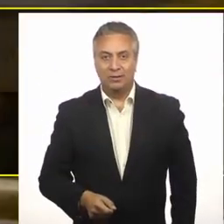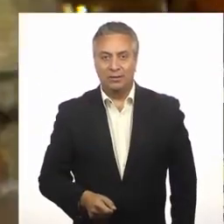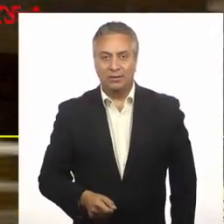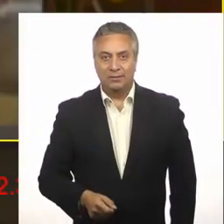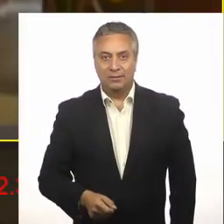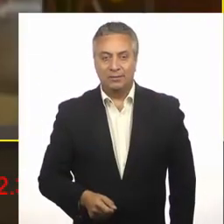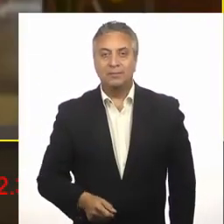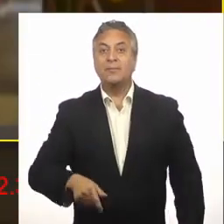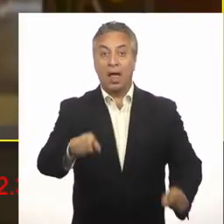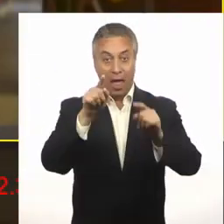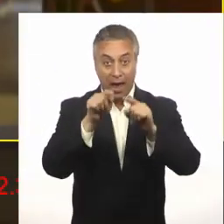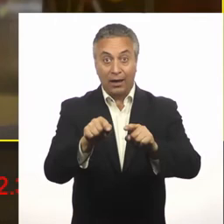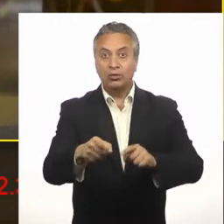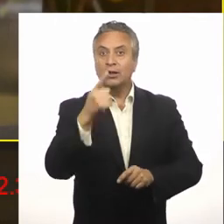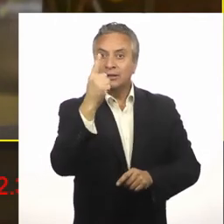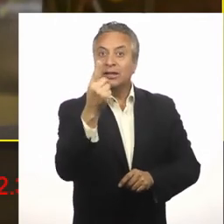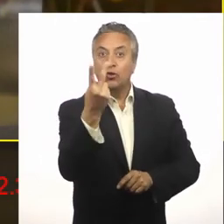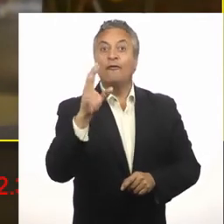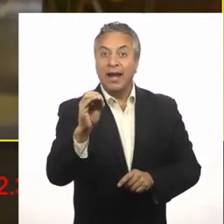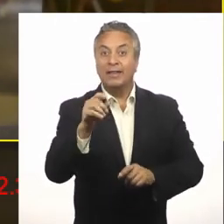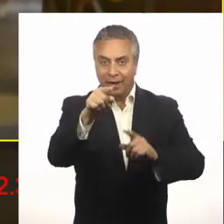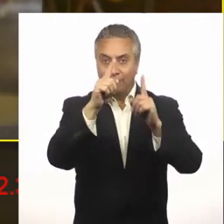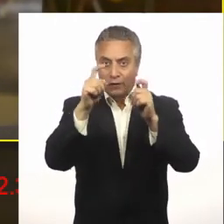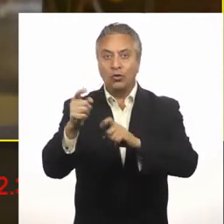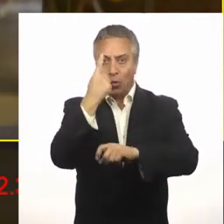Y esto, a 120 fotogramas por segundo.